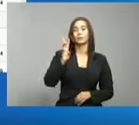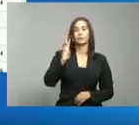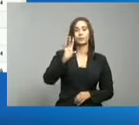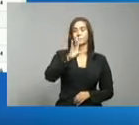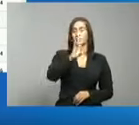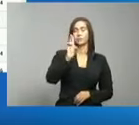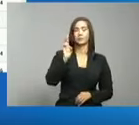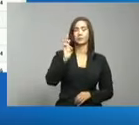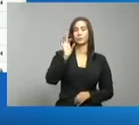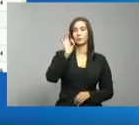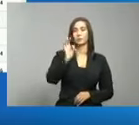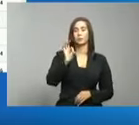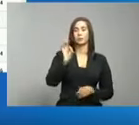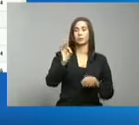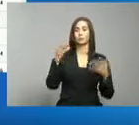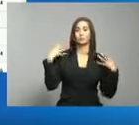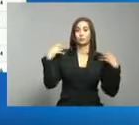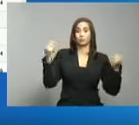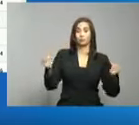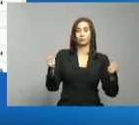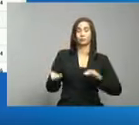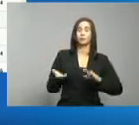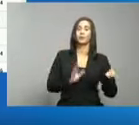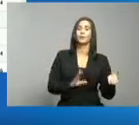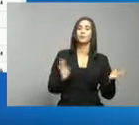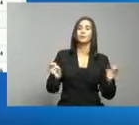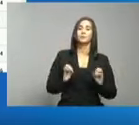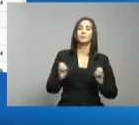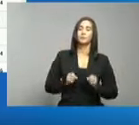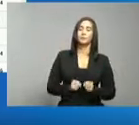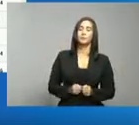recuperados, cero fallecimientos.